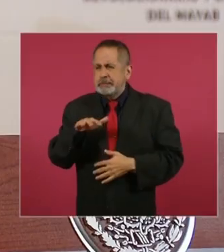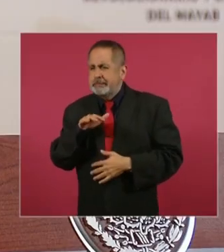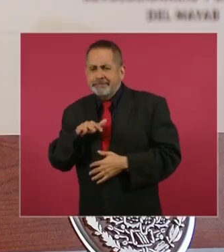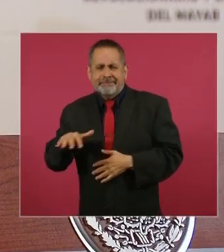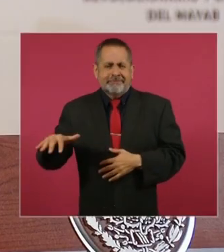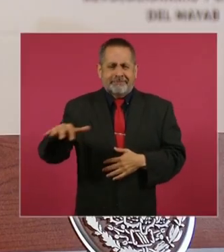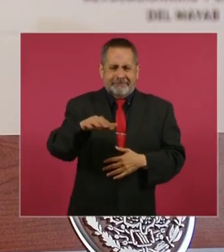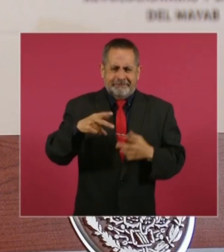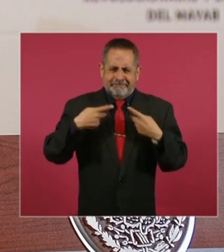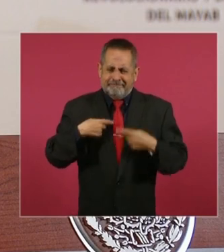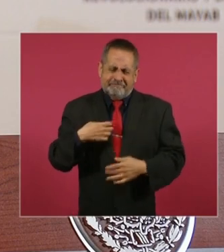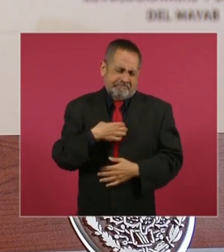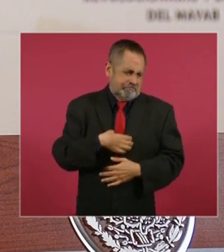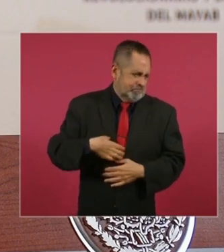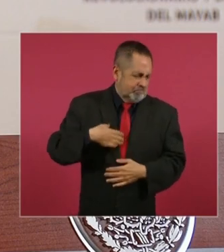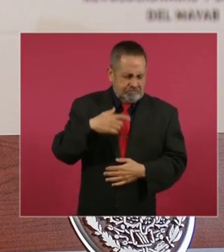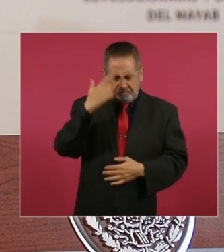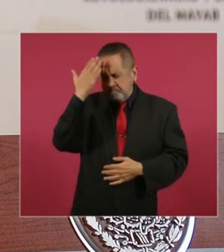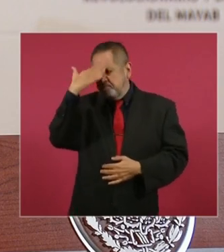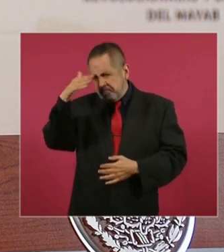muy consciente.